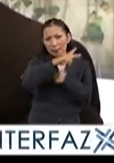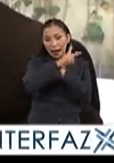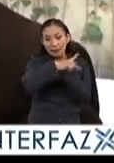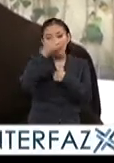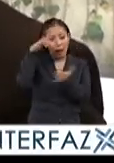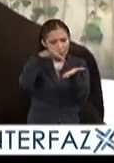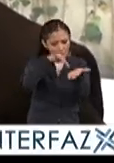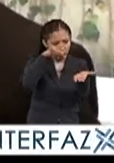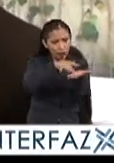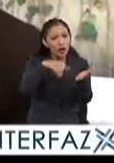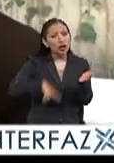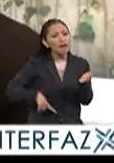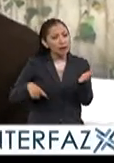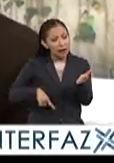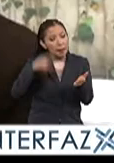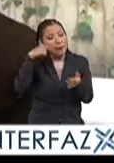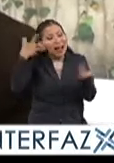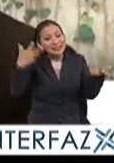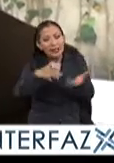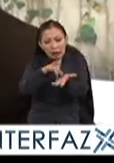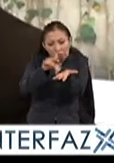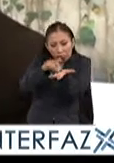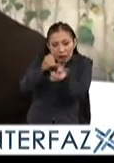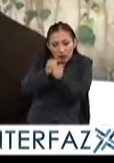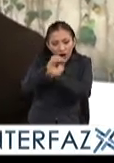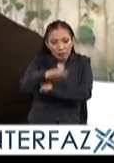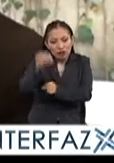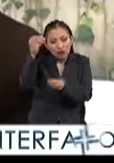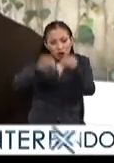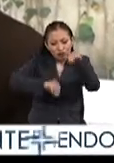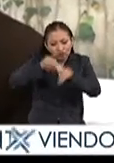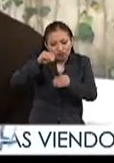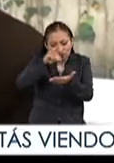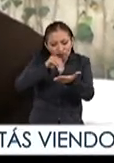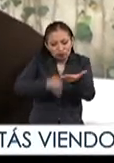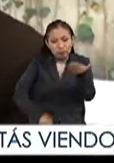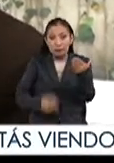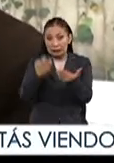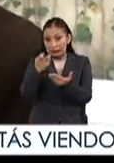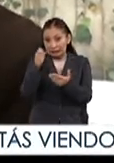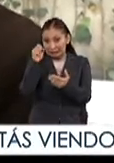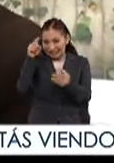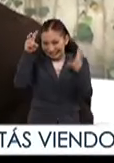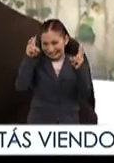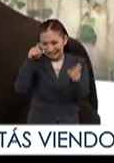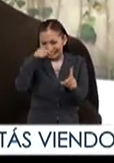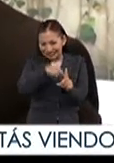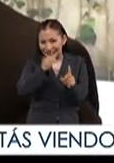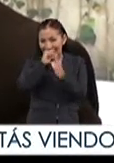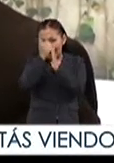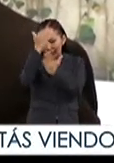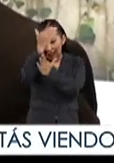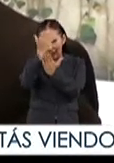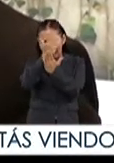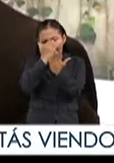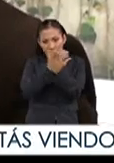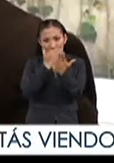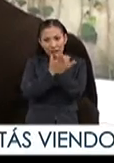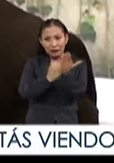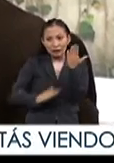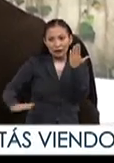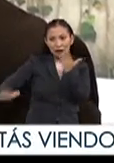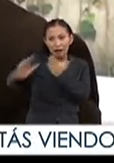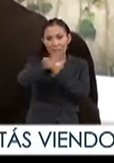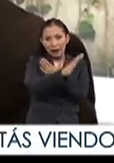de apoyar a los Estados miembros en la producción de más y mejor información. Entonces creo que en este sentido, esta agenda que es totalmente country